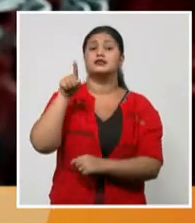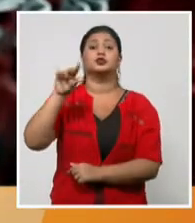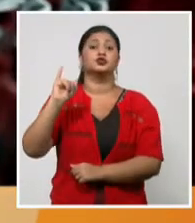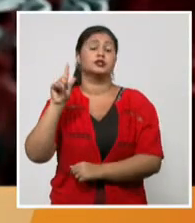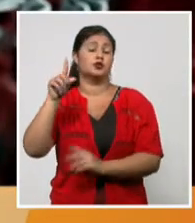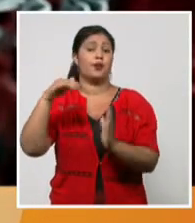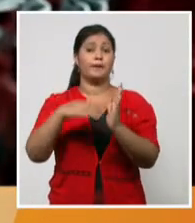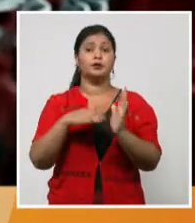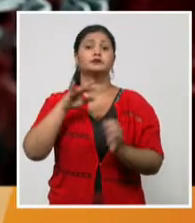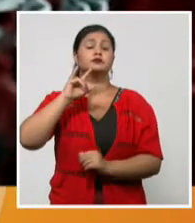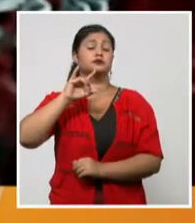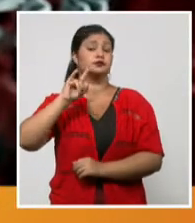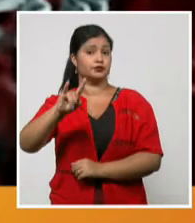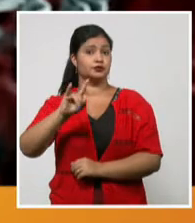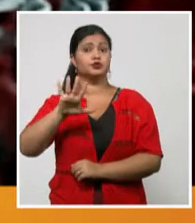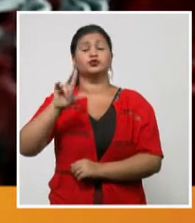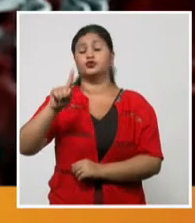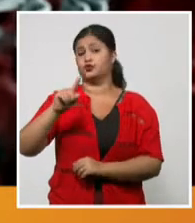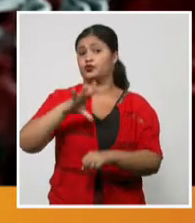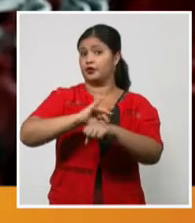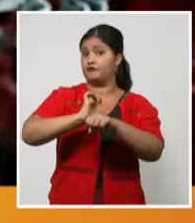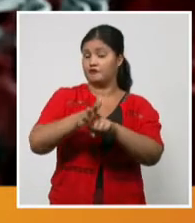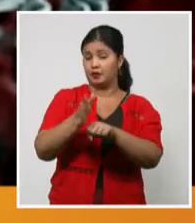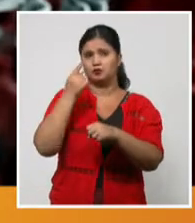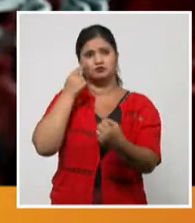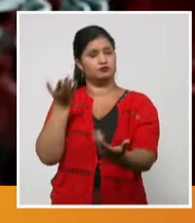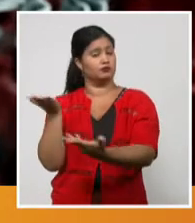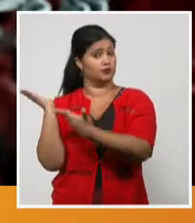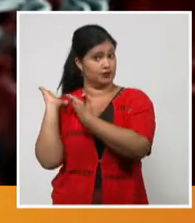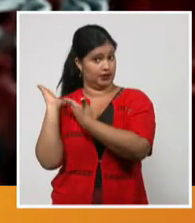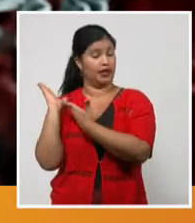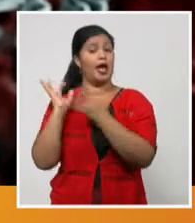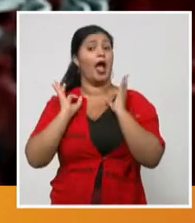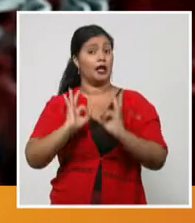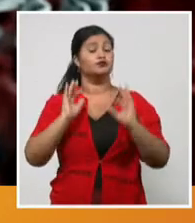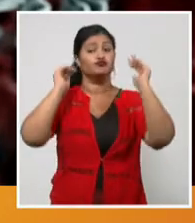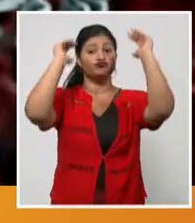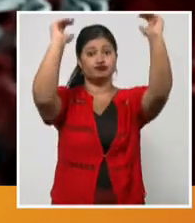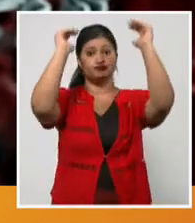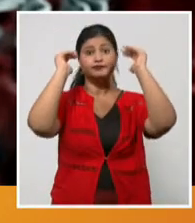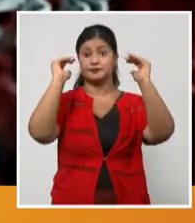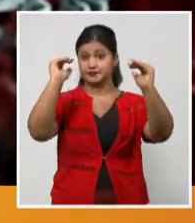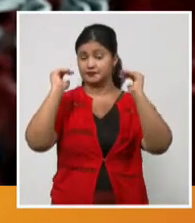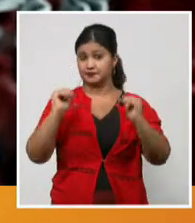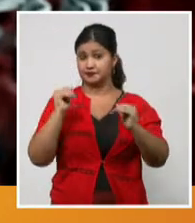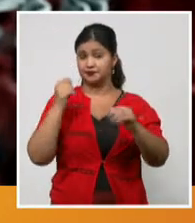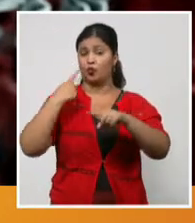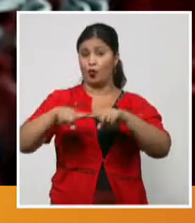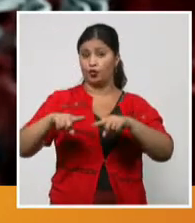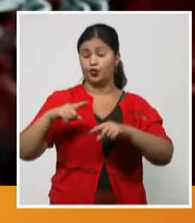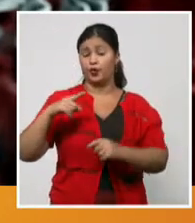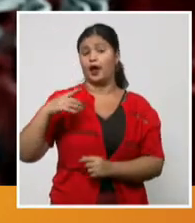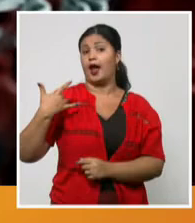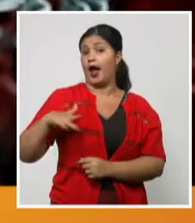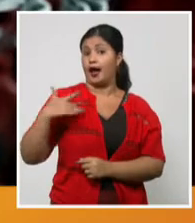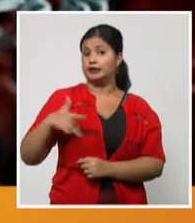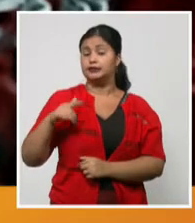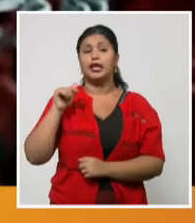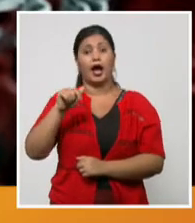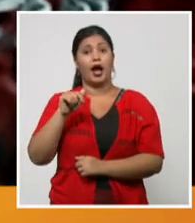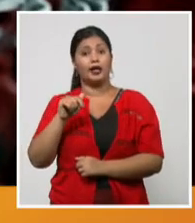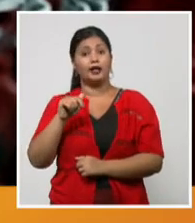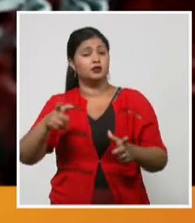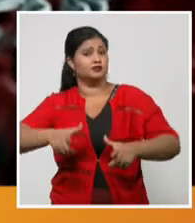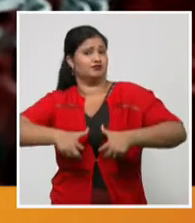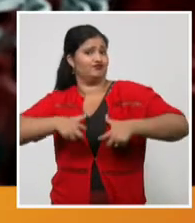mil 951 enfermos. Vean ustedes ahí la estadística. A continuación, ubica Argentina, que ha tenido un crecimiento acelerado de los casos.